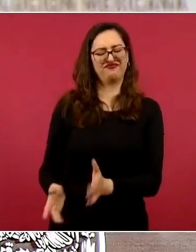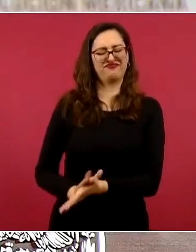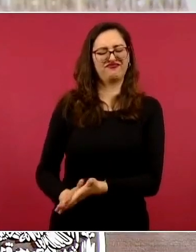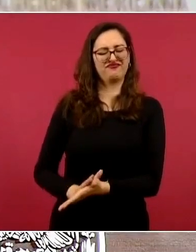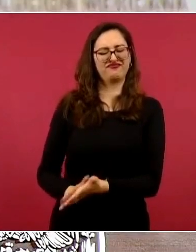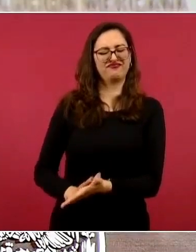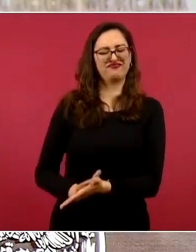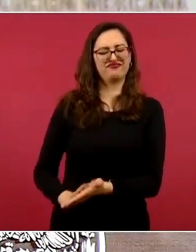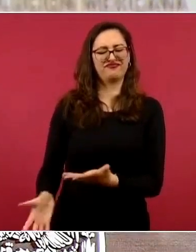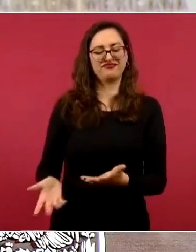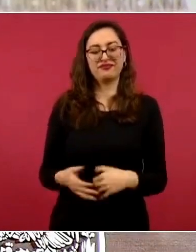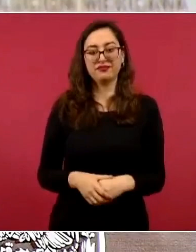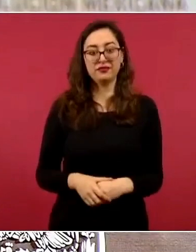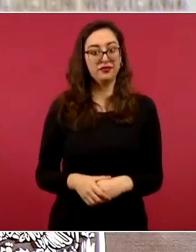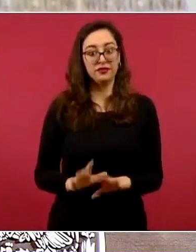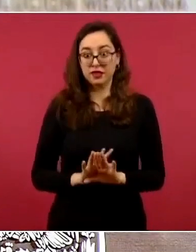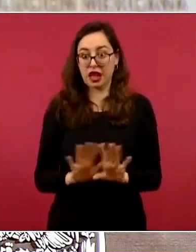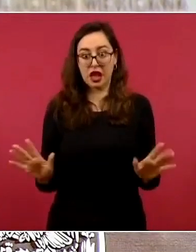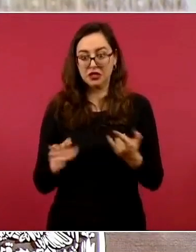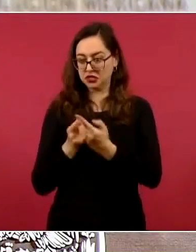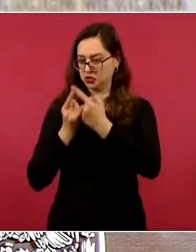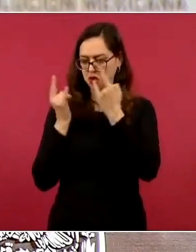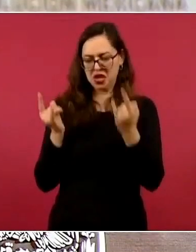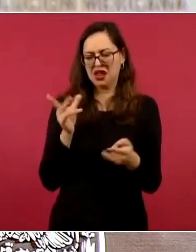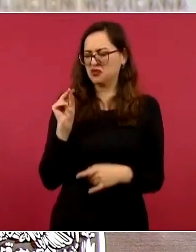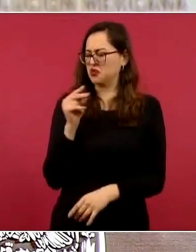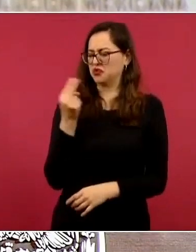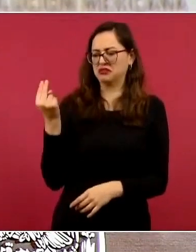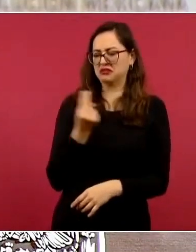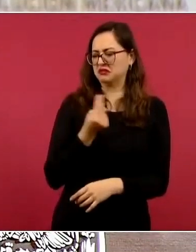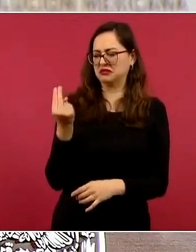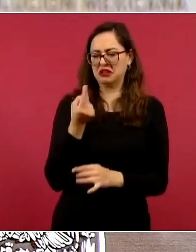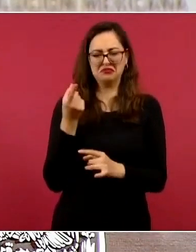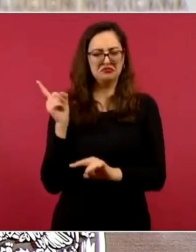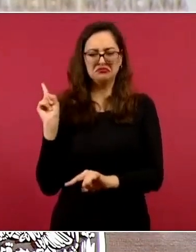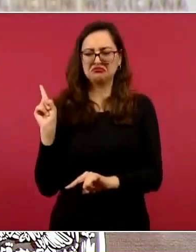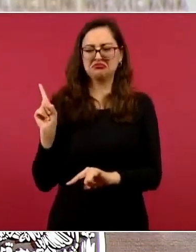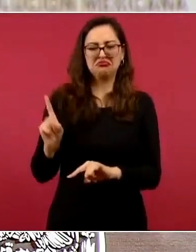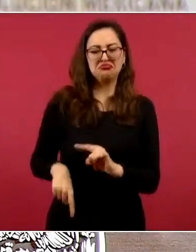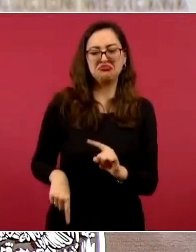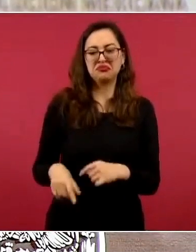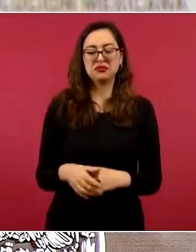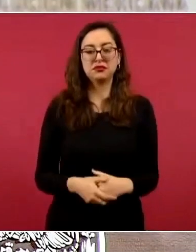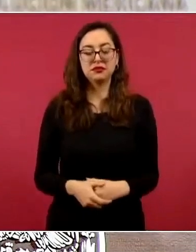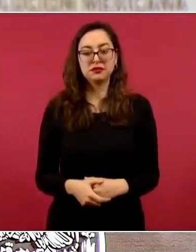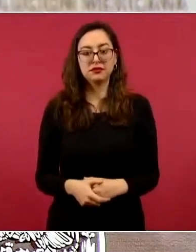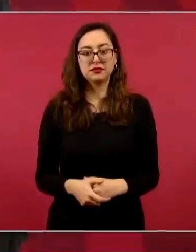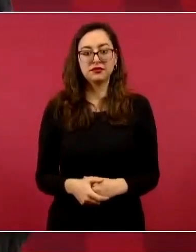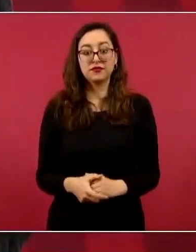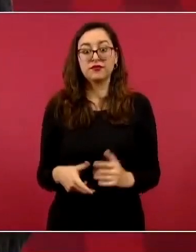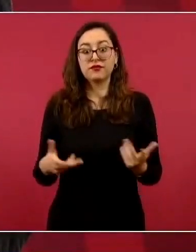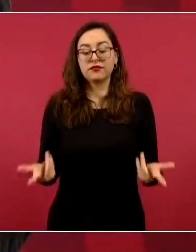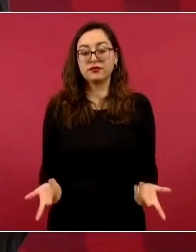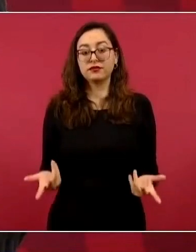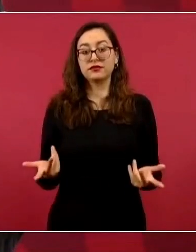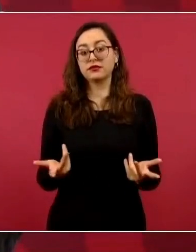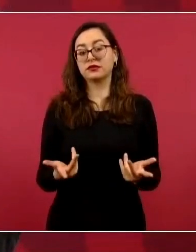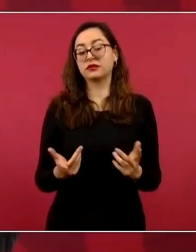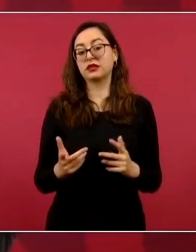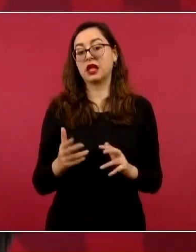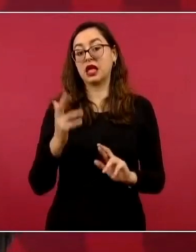era el fin de la historia, los desfiles de la Revolución